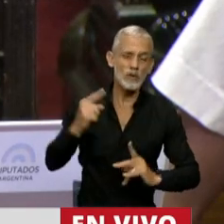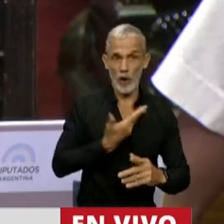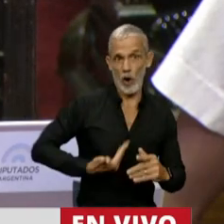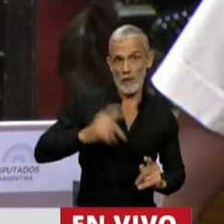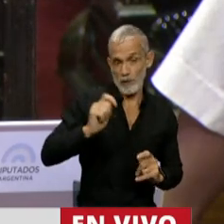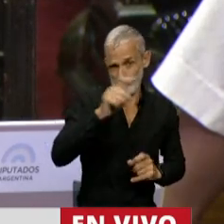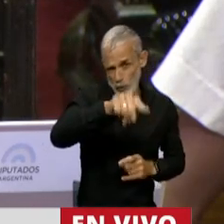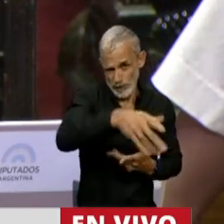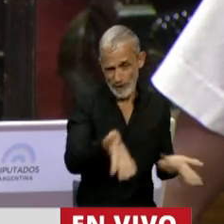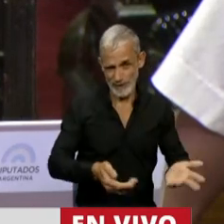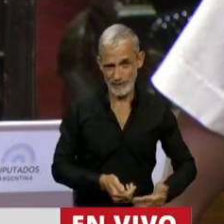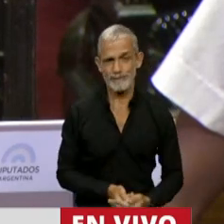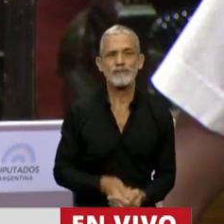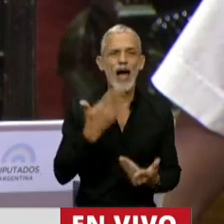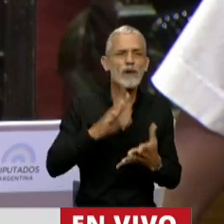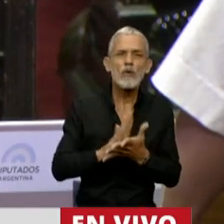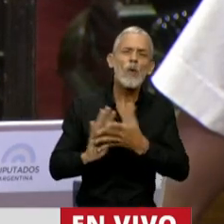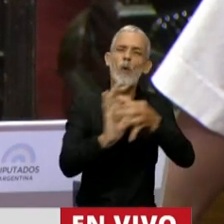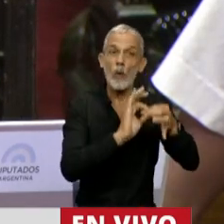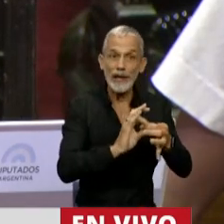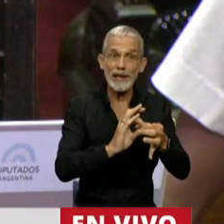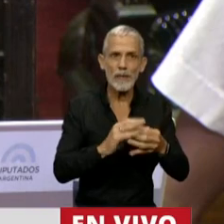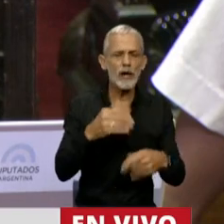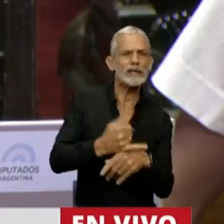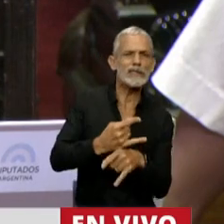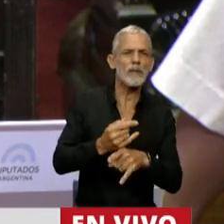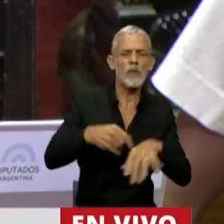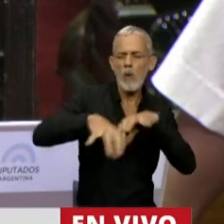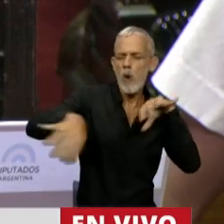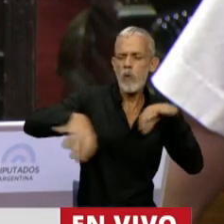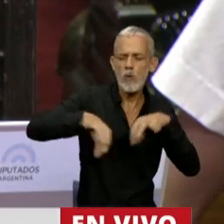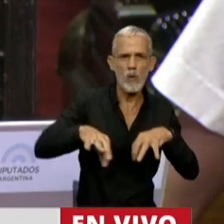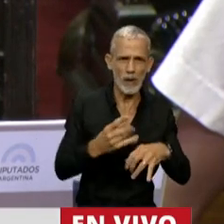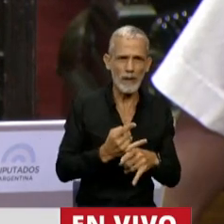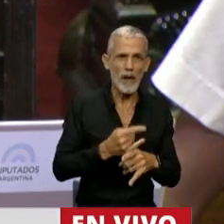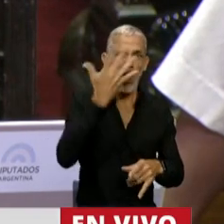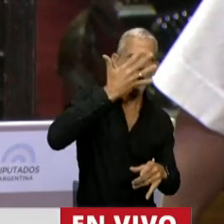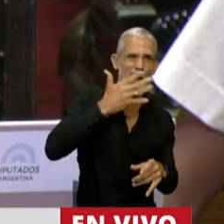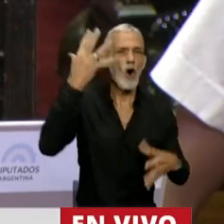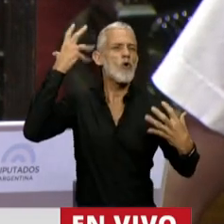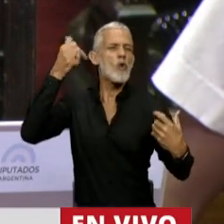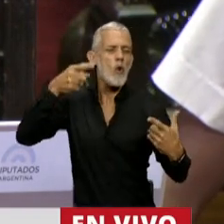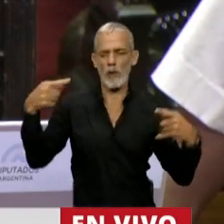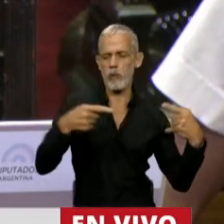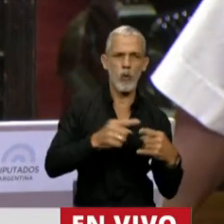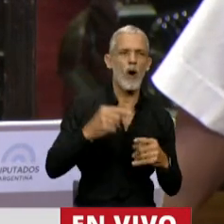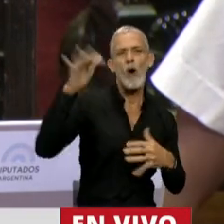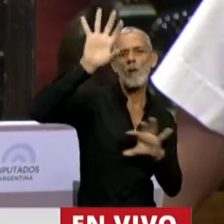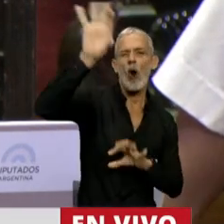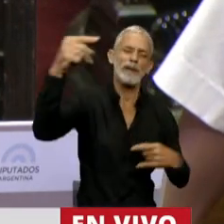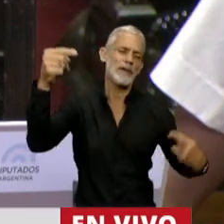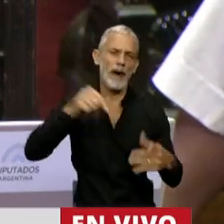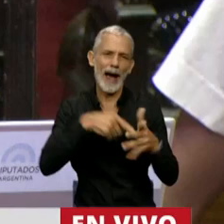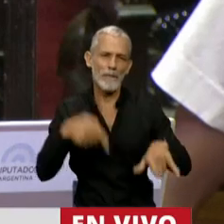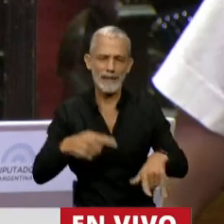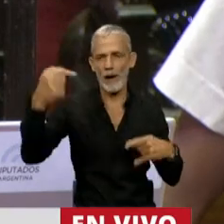ustedes. Hablan de unidad, pero alimentan siempre la falsa grieta. Los morochos contra los rubios, el interior contra la capital,